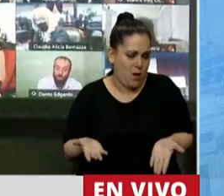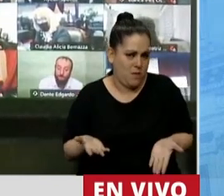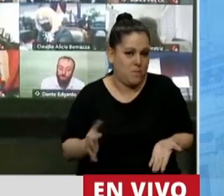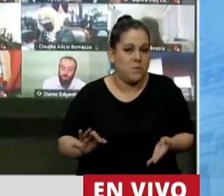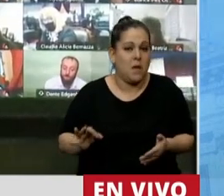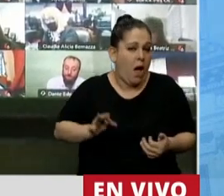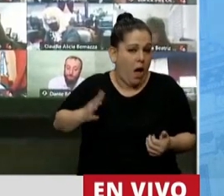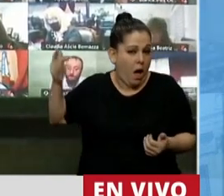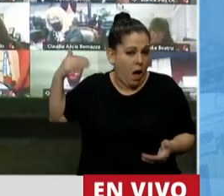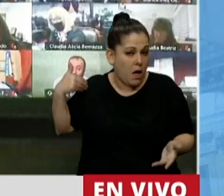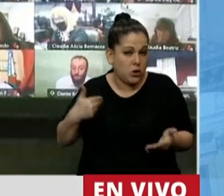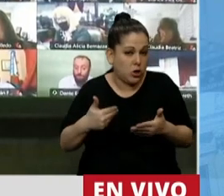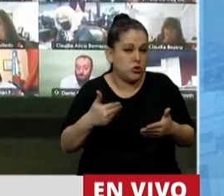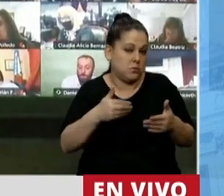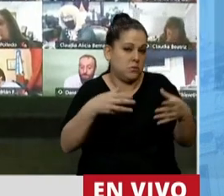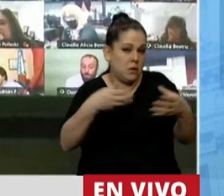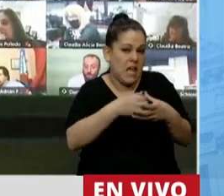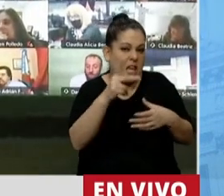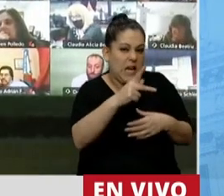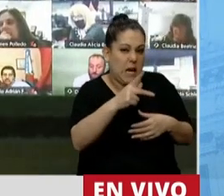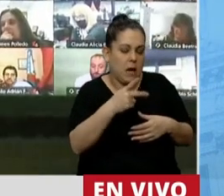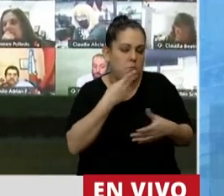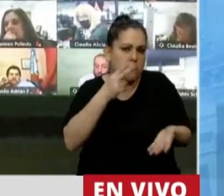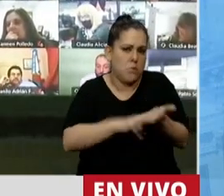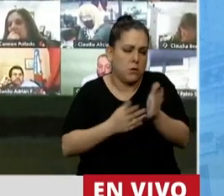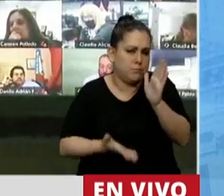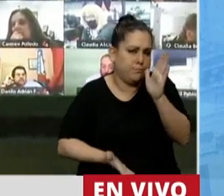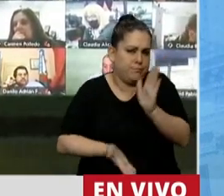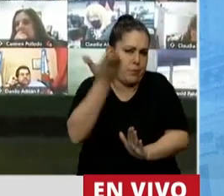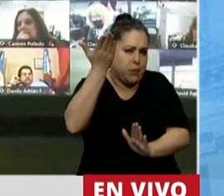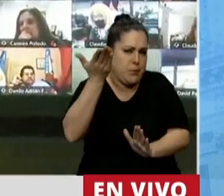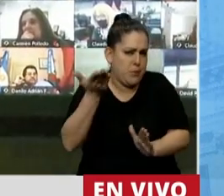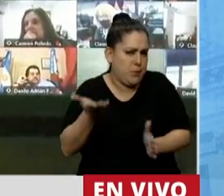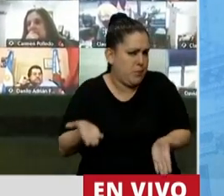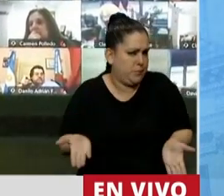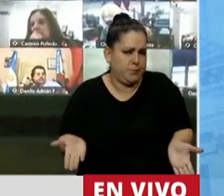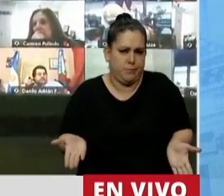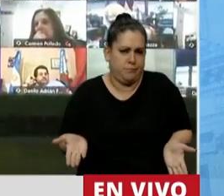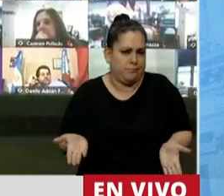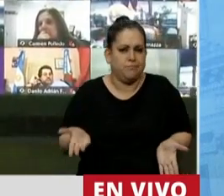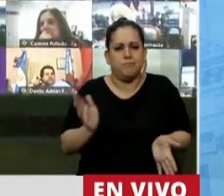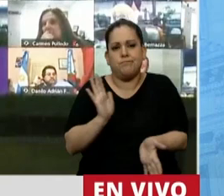elevó la retención exponencialmente. Las retenciones habían nacido como